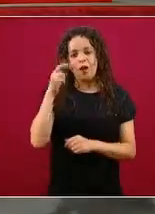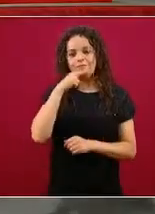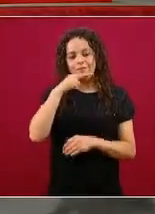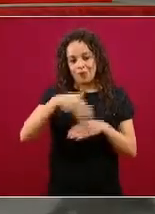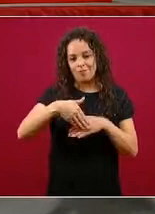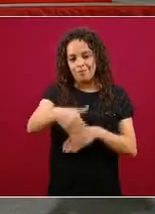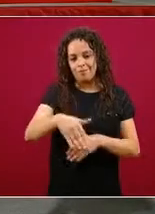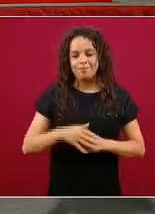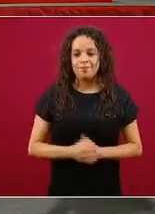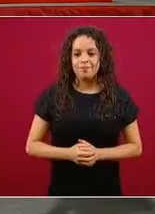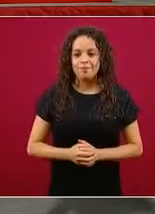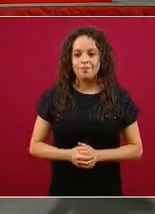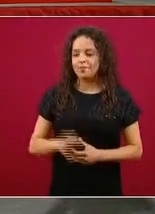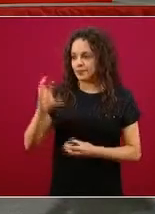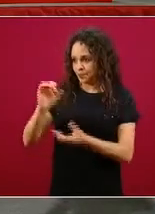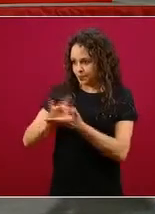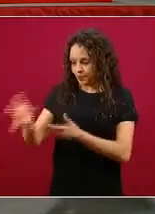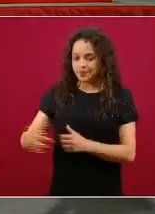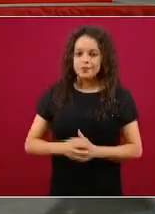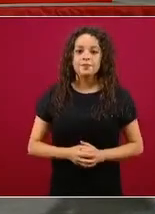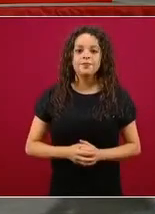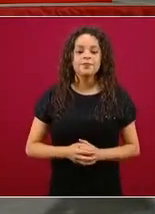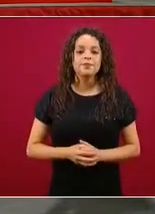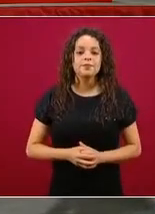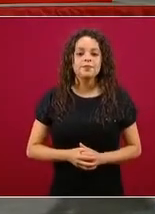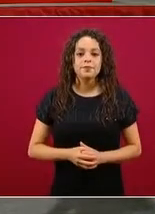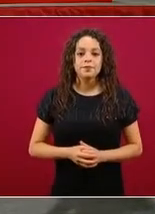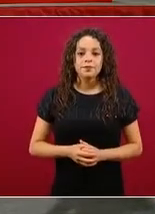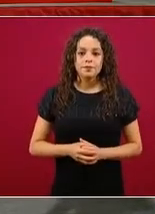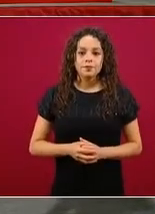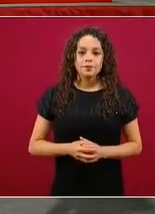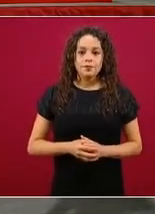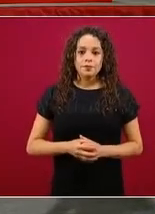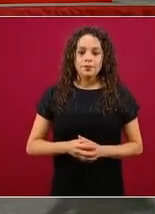Gracias. ¿Usted? Daniela.